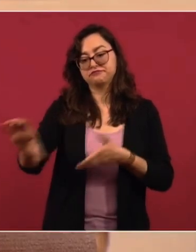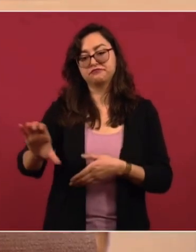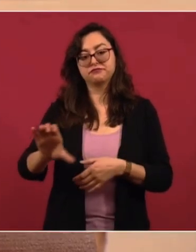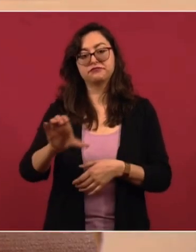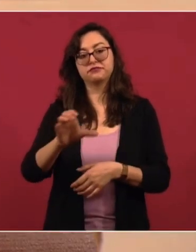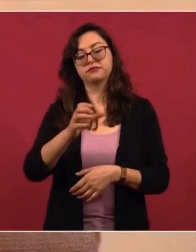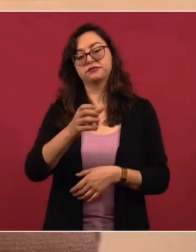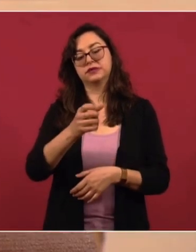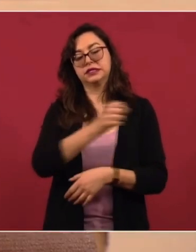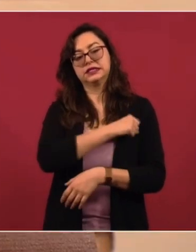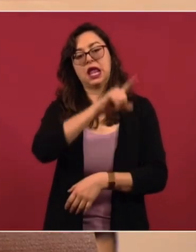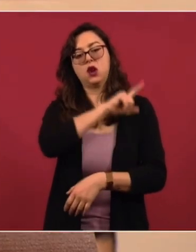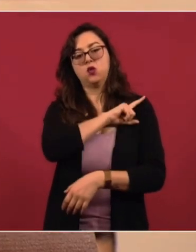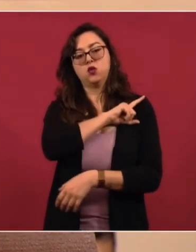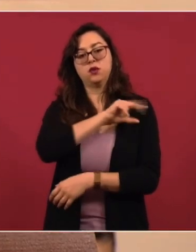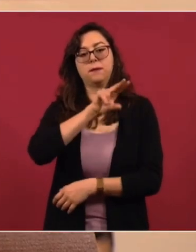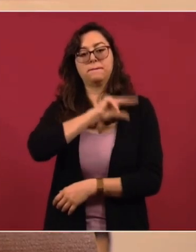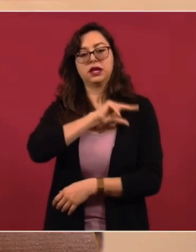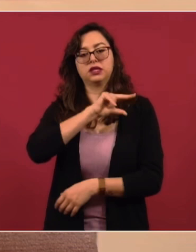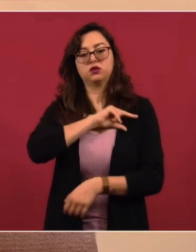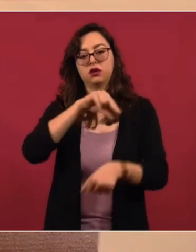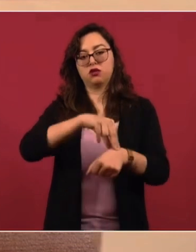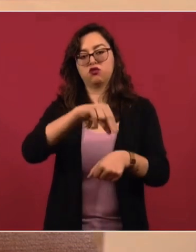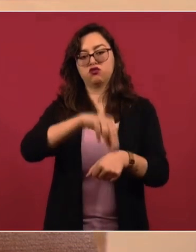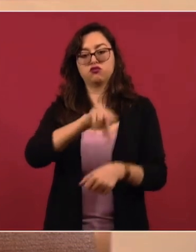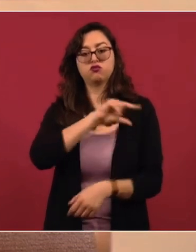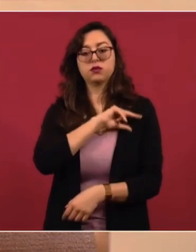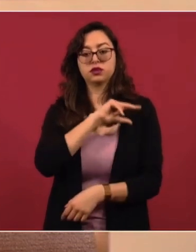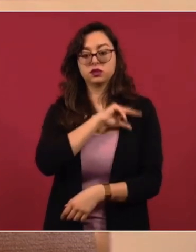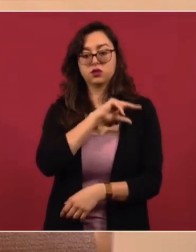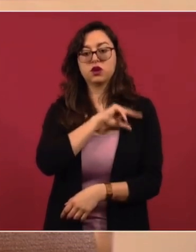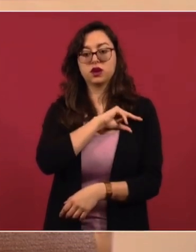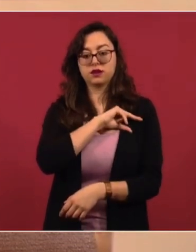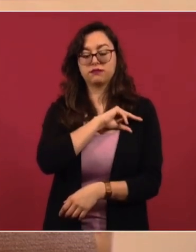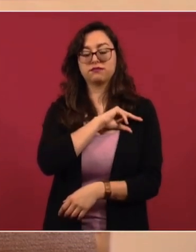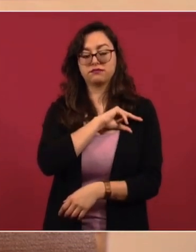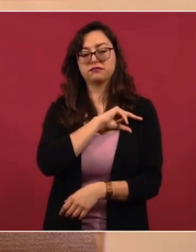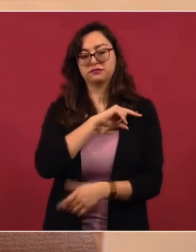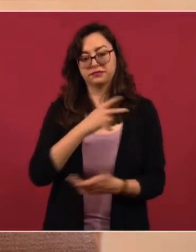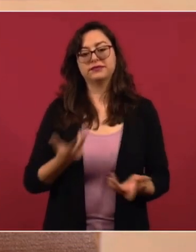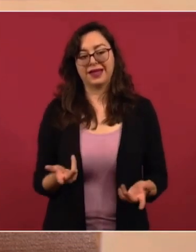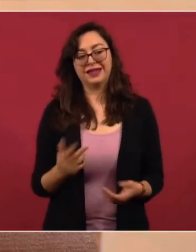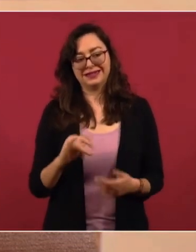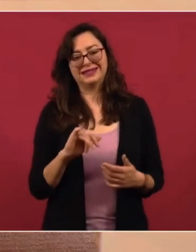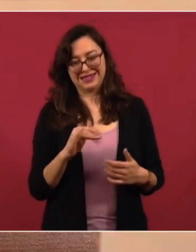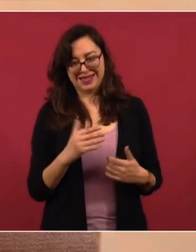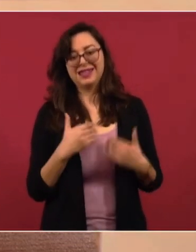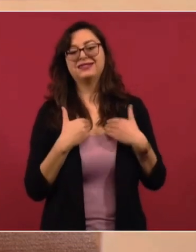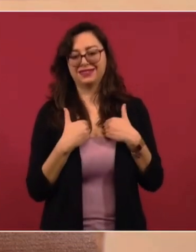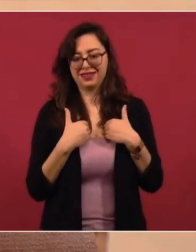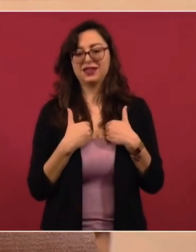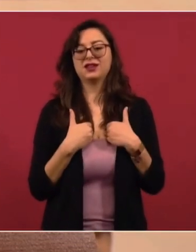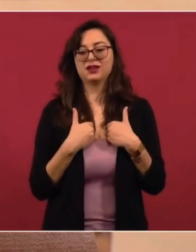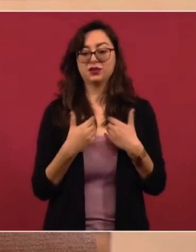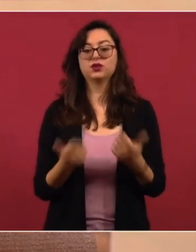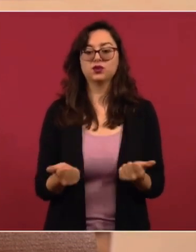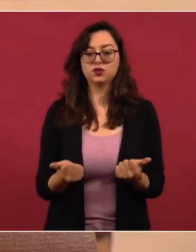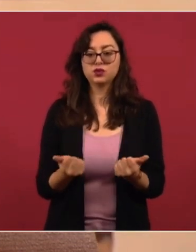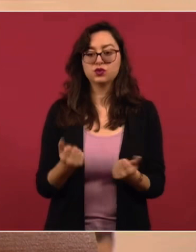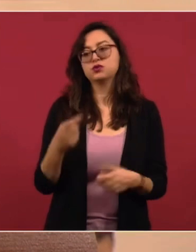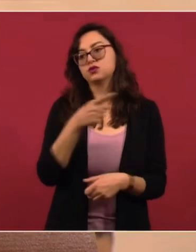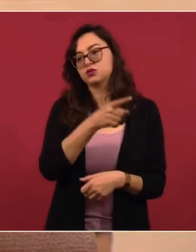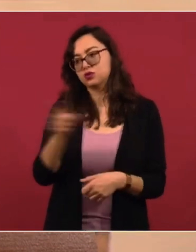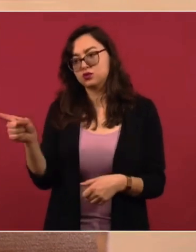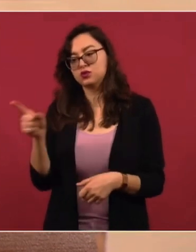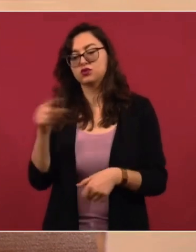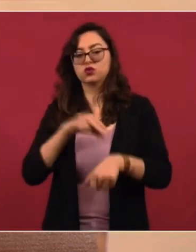por atención médica